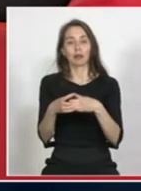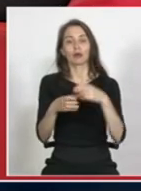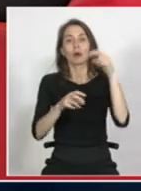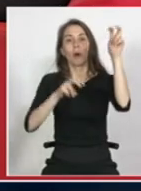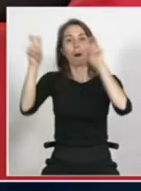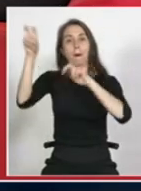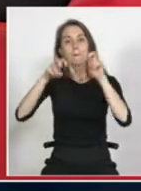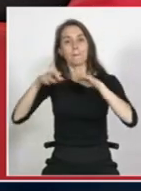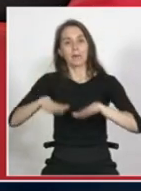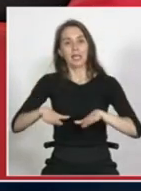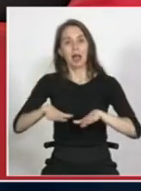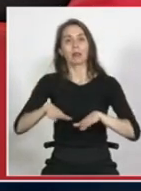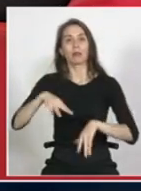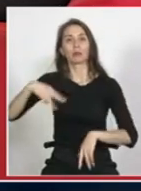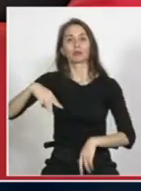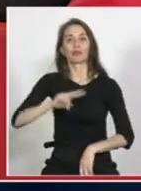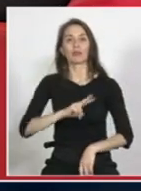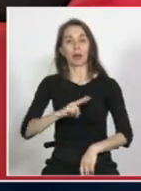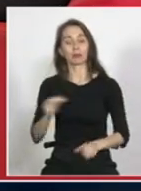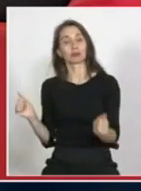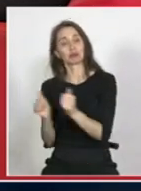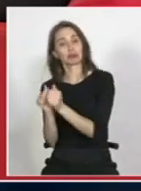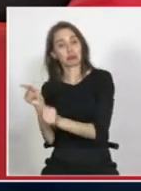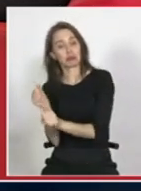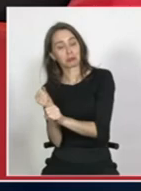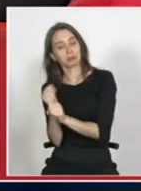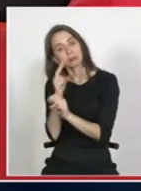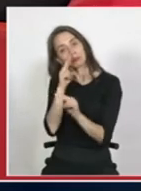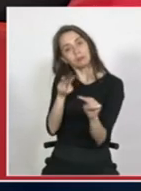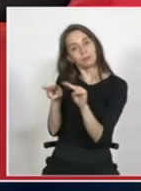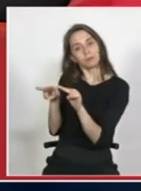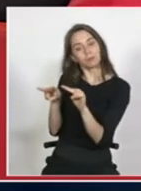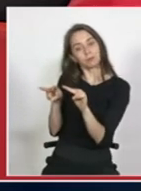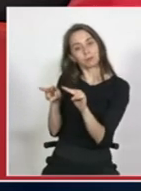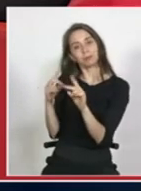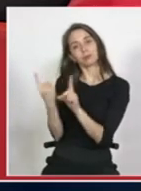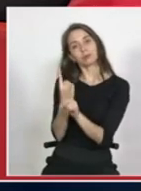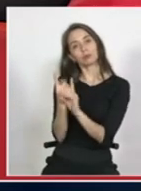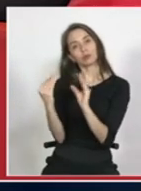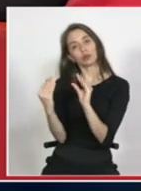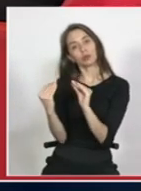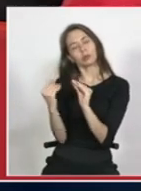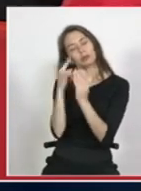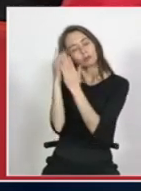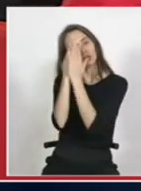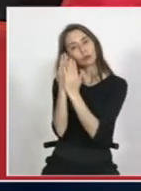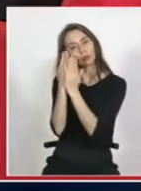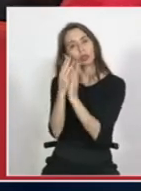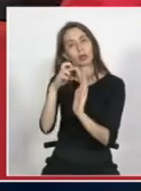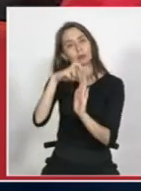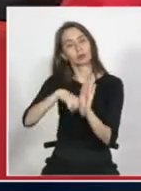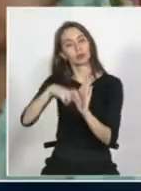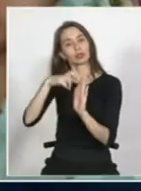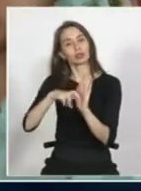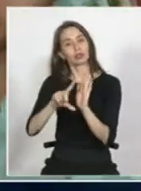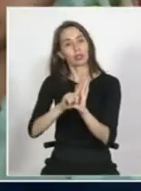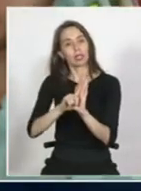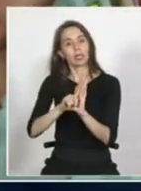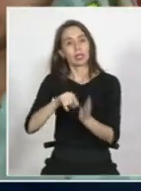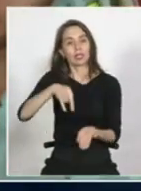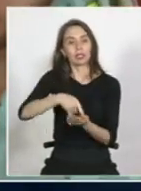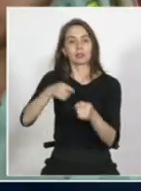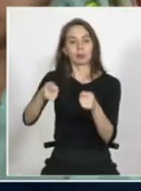municipalidad de Valparaíso y ahí tuve la oportunidad de conversar y estudiar sobre los proyectos de ley tanto del año